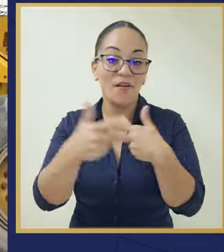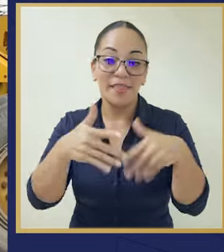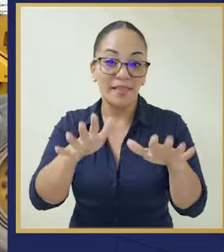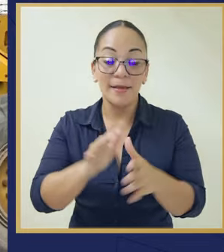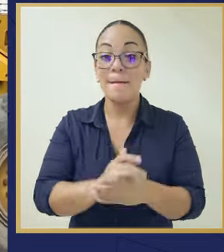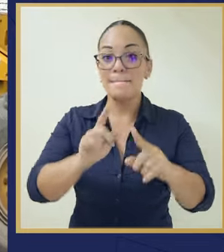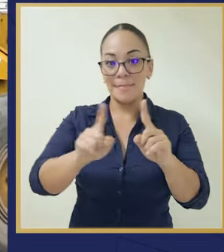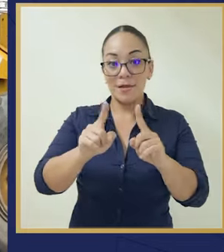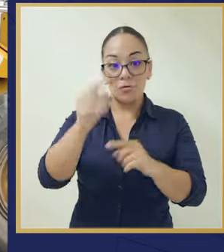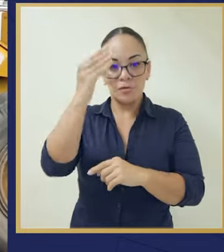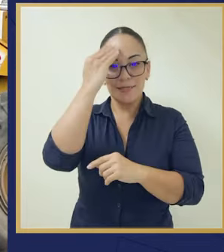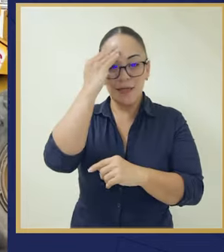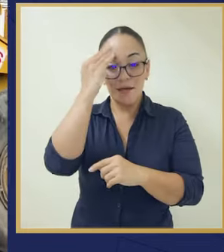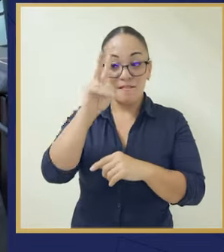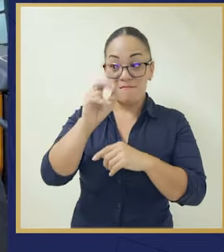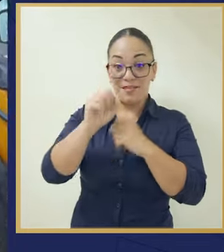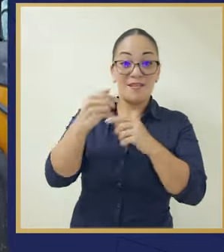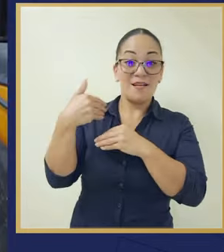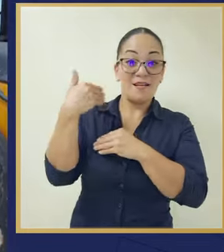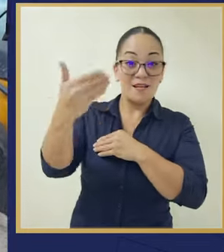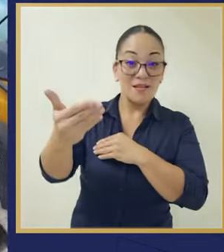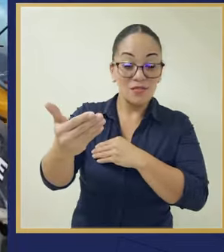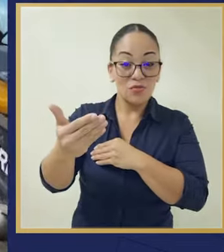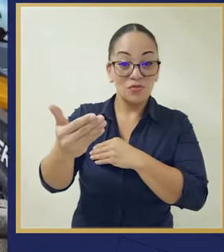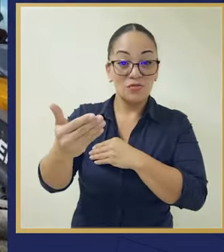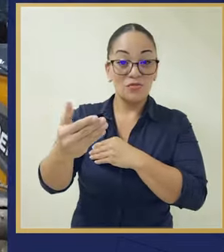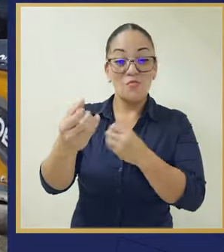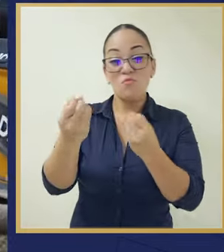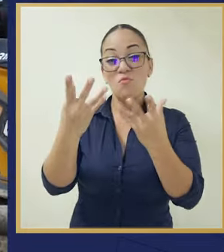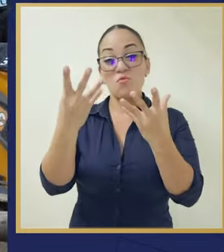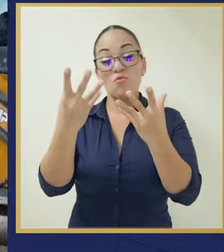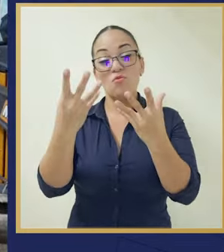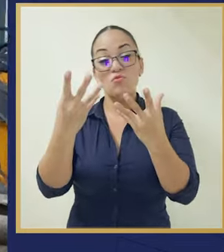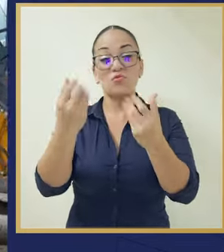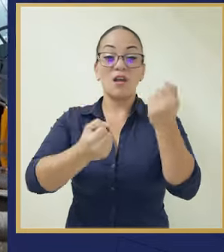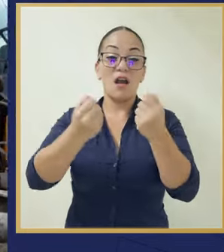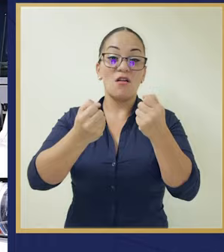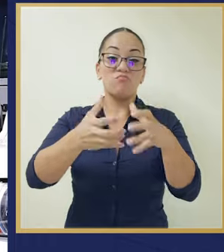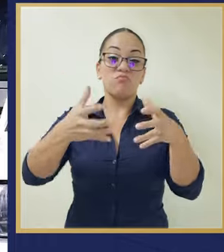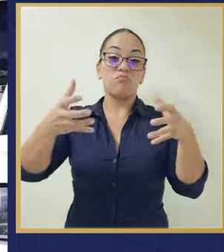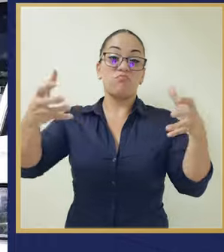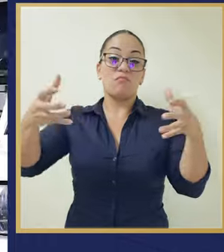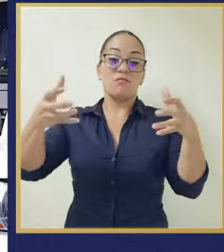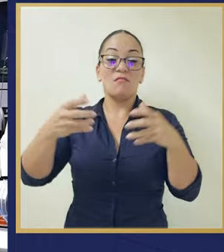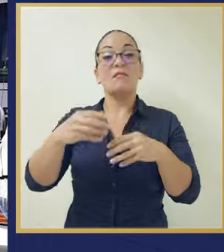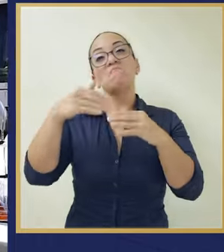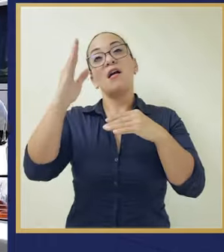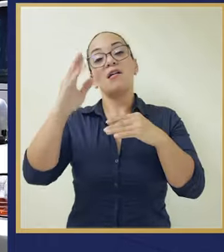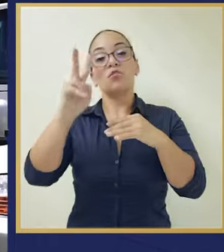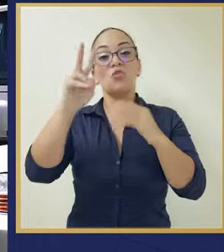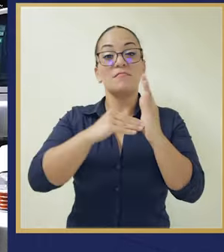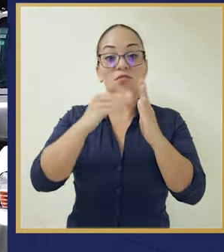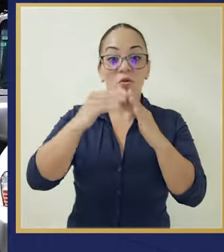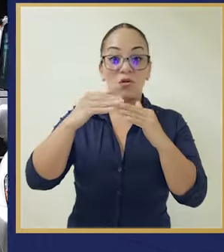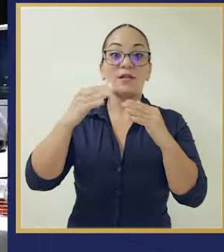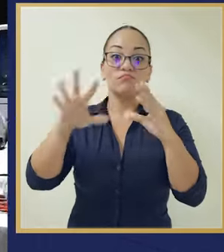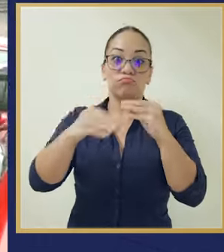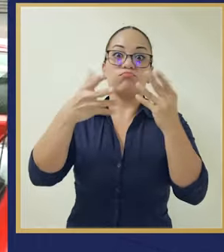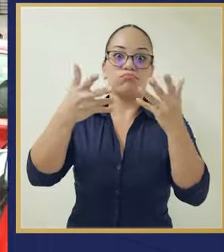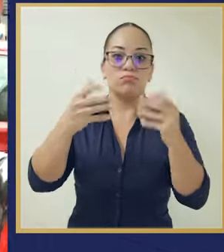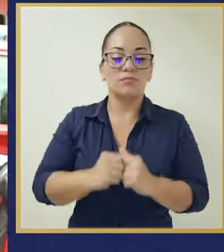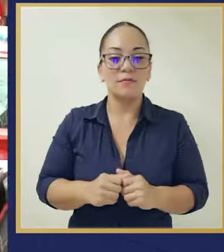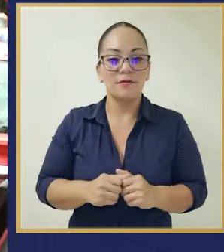¿Saben por qué? En los últimos 20 años el número de carros ha crecido en 2 millones de